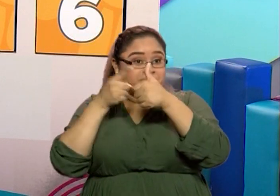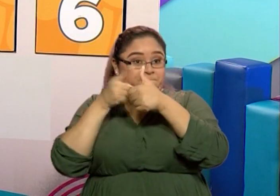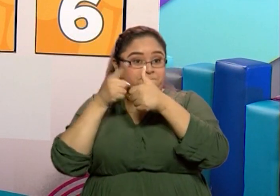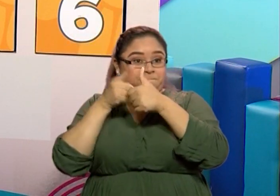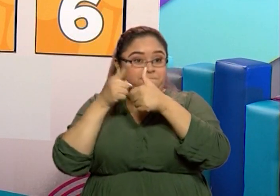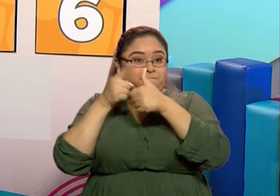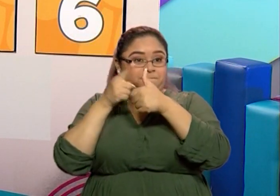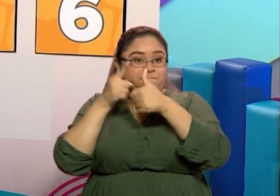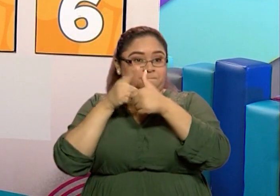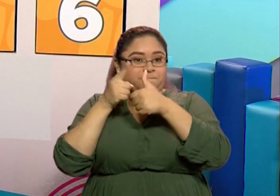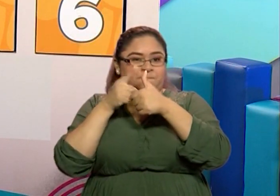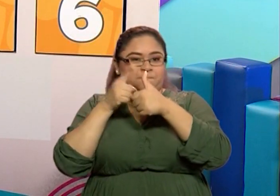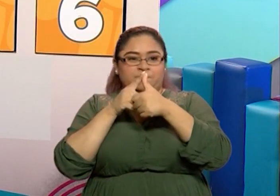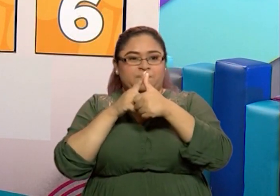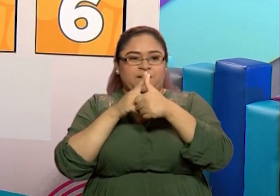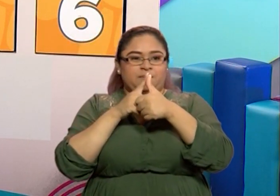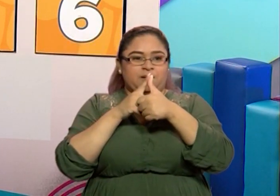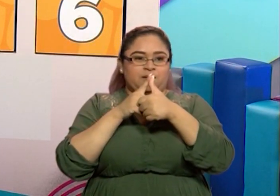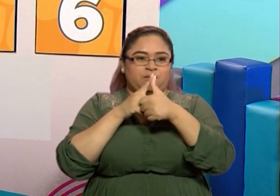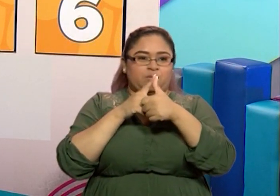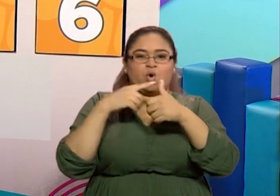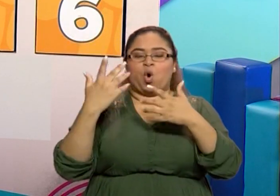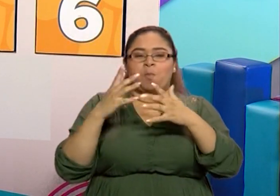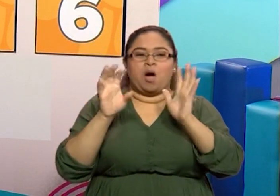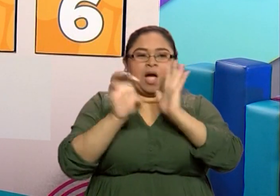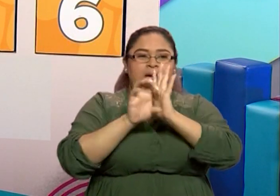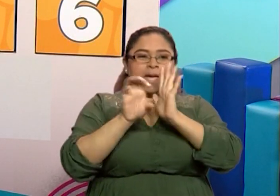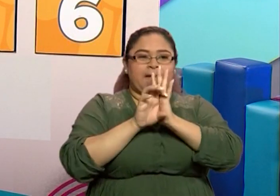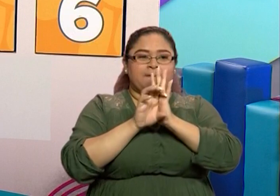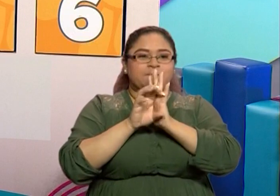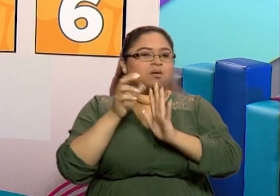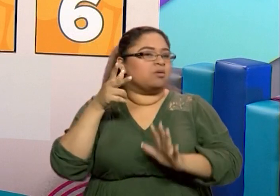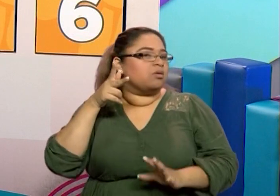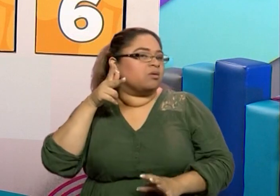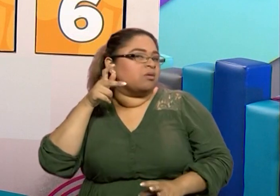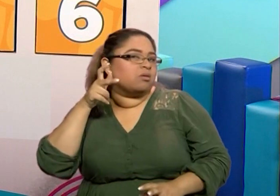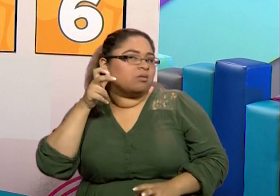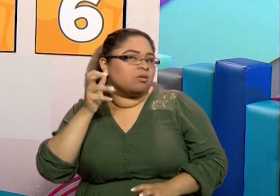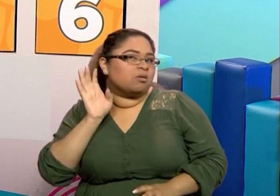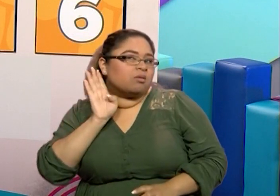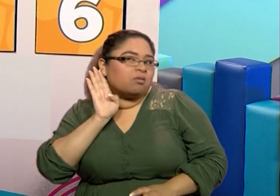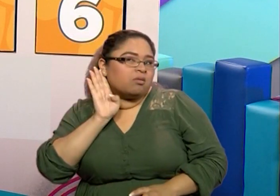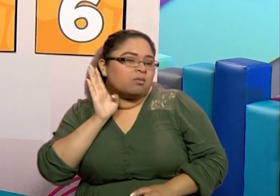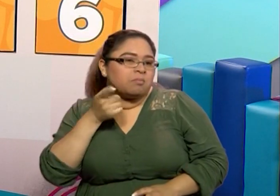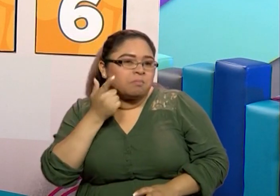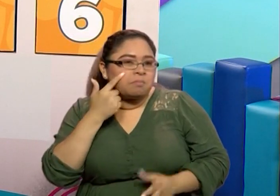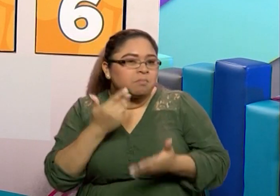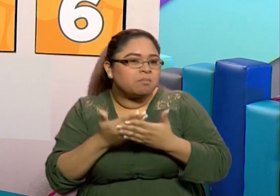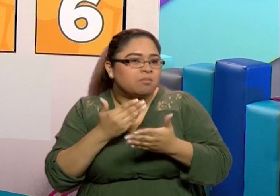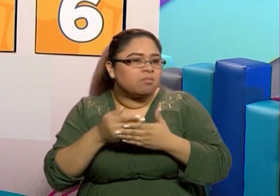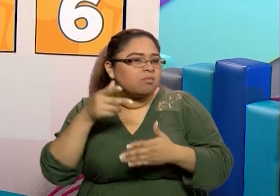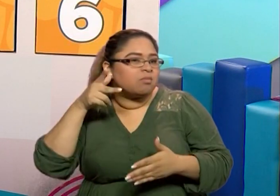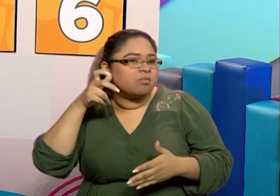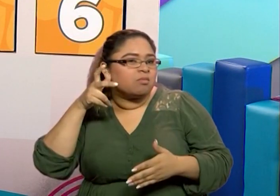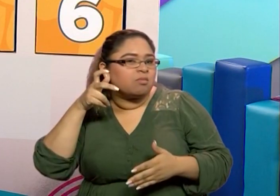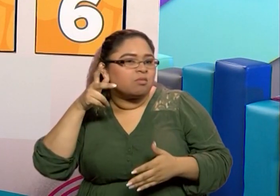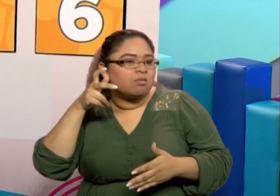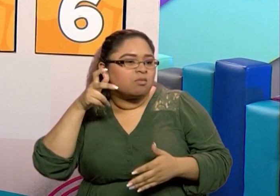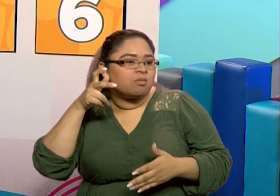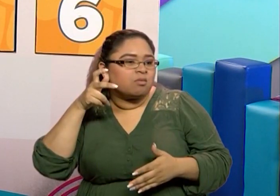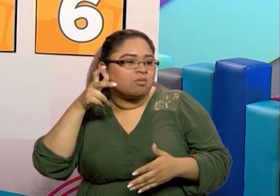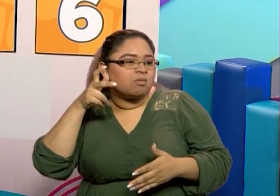es así como cuando hay mucho que... Vamos a escuchar, vamos a ver, escuchamos.